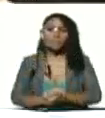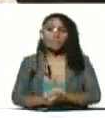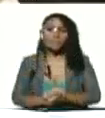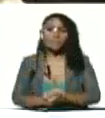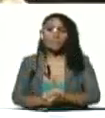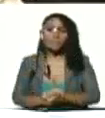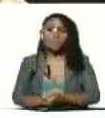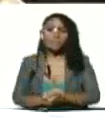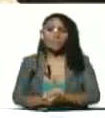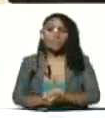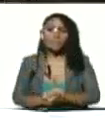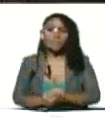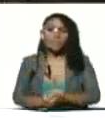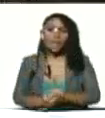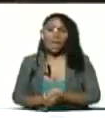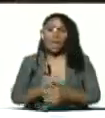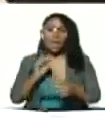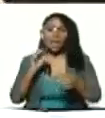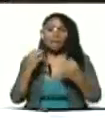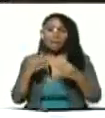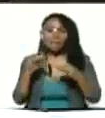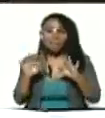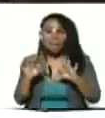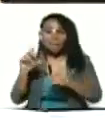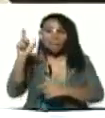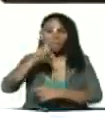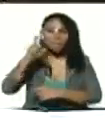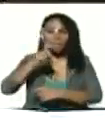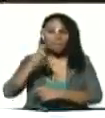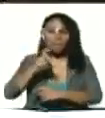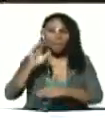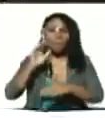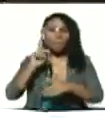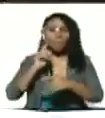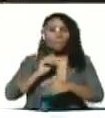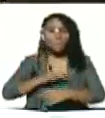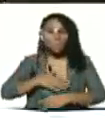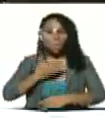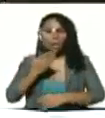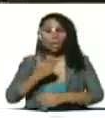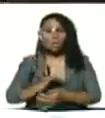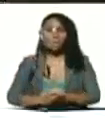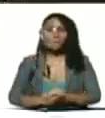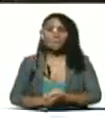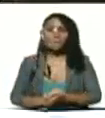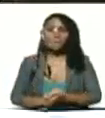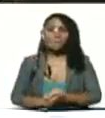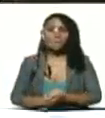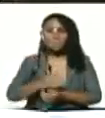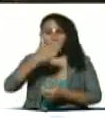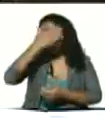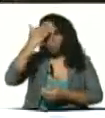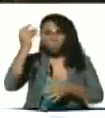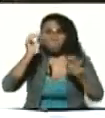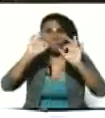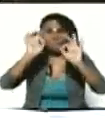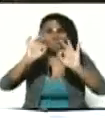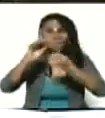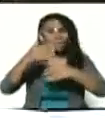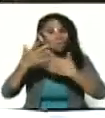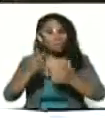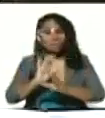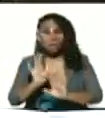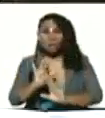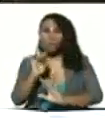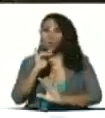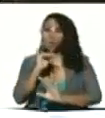con la flexibilización necesaria posible sin olvidar que ya no